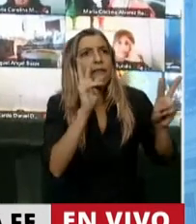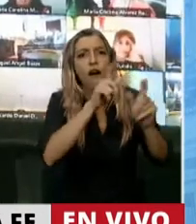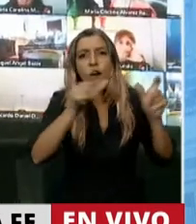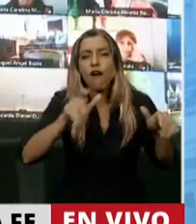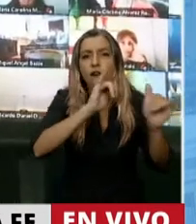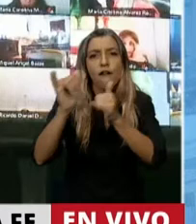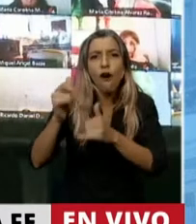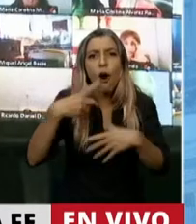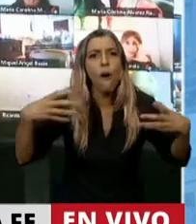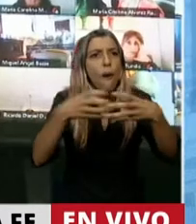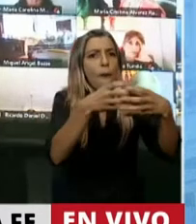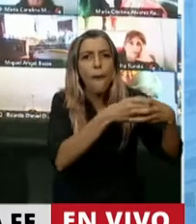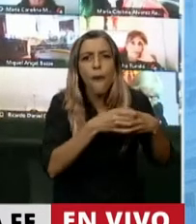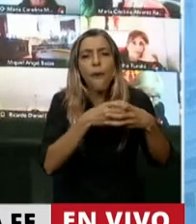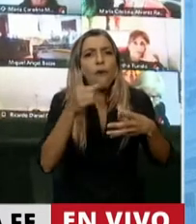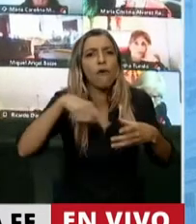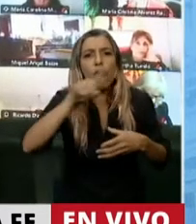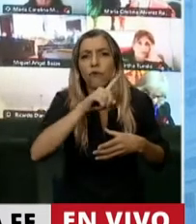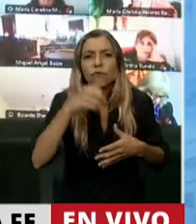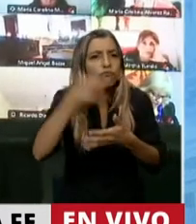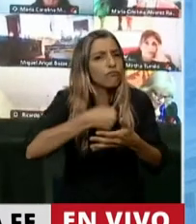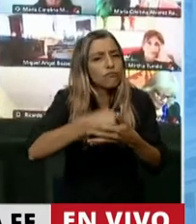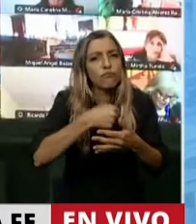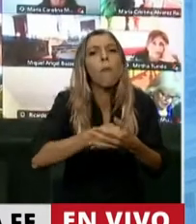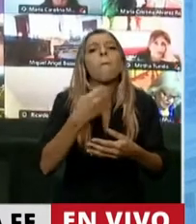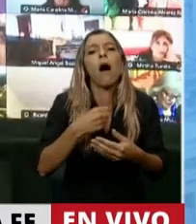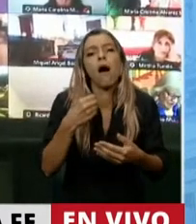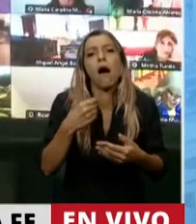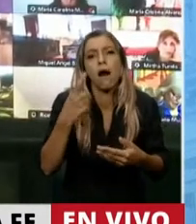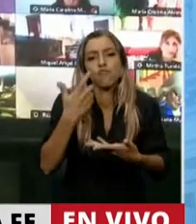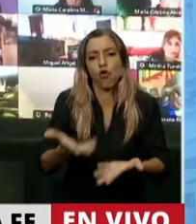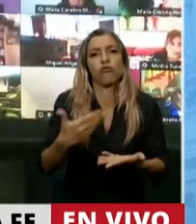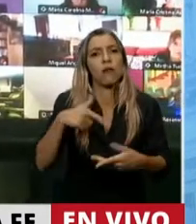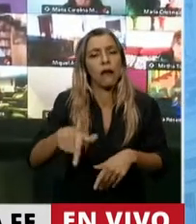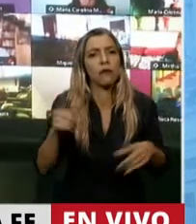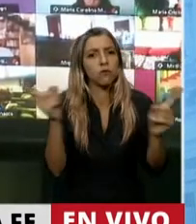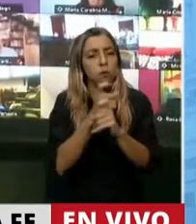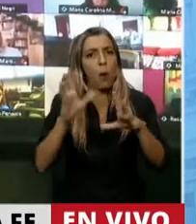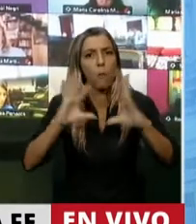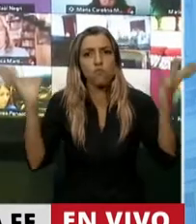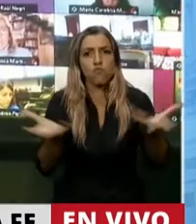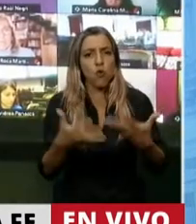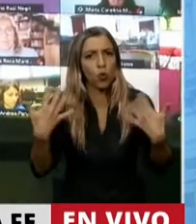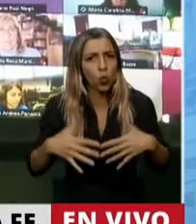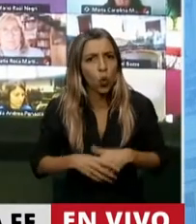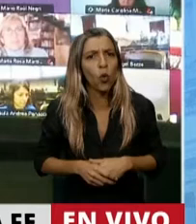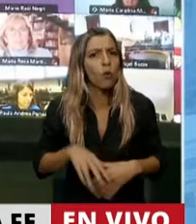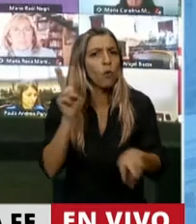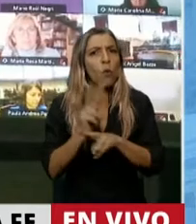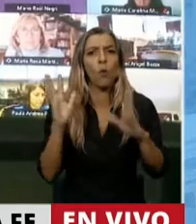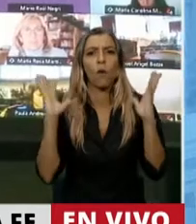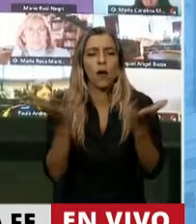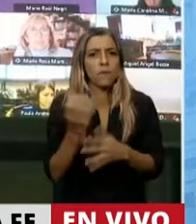que están planteando uno de los temas fundamentales del mundo, que son nuestros recursos, el ambiente.